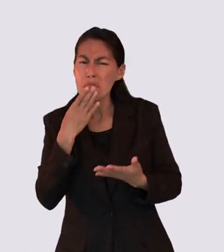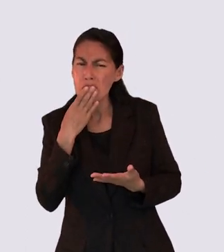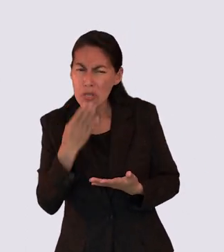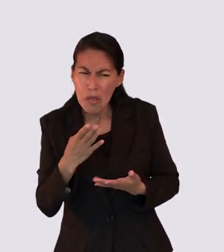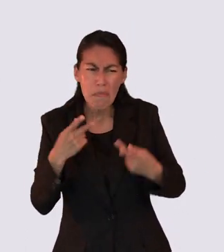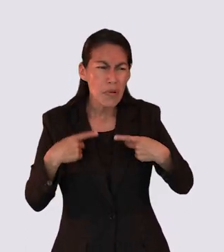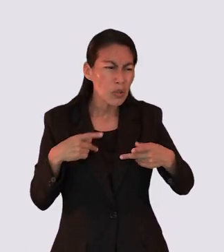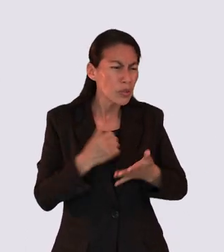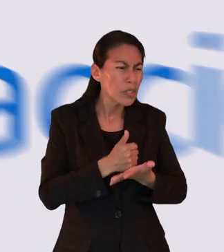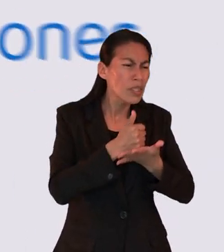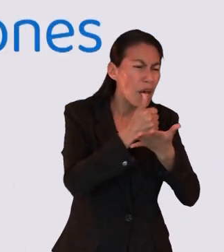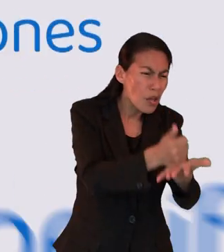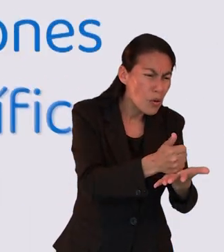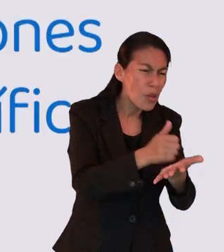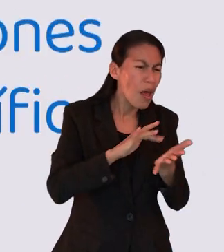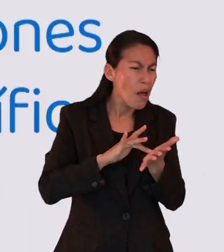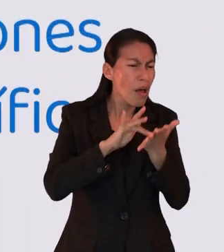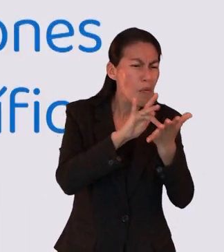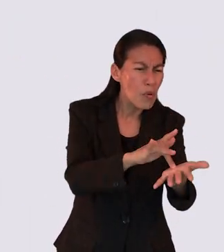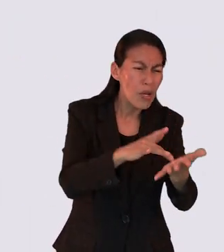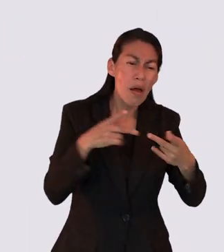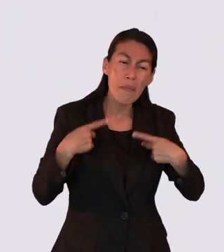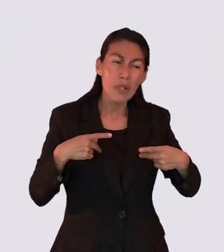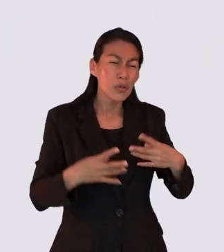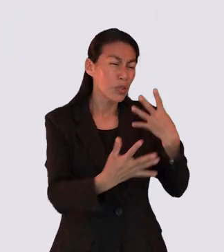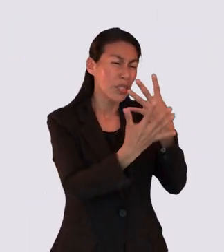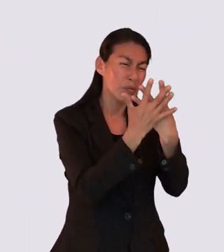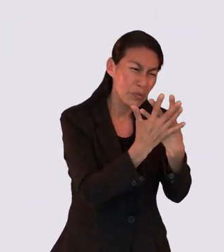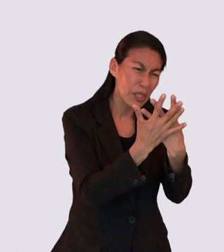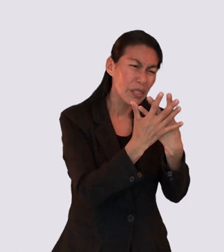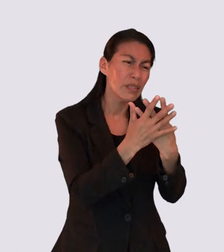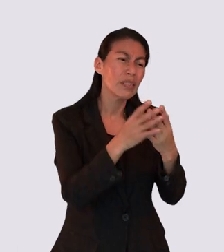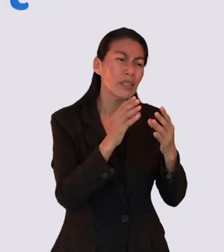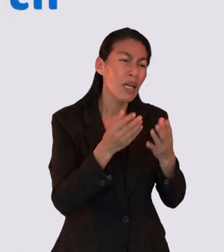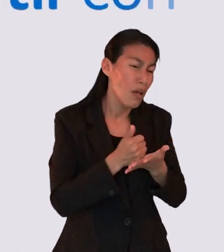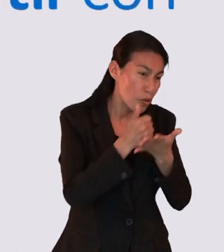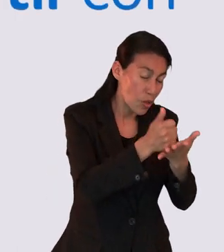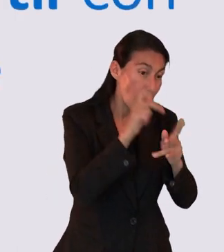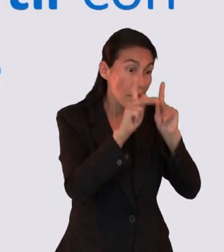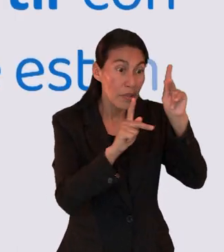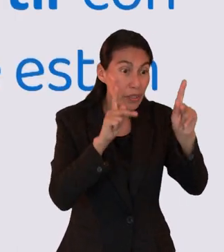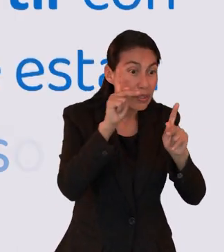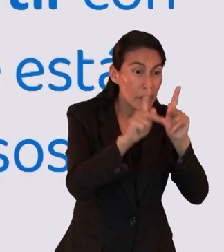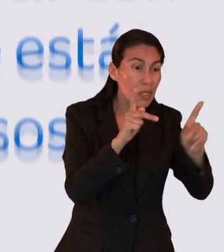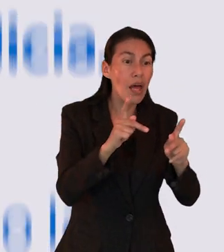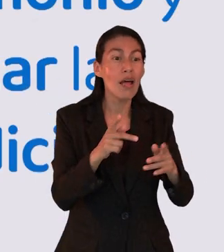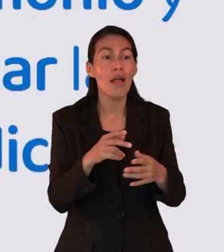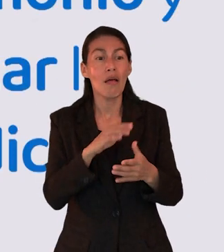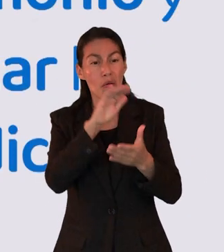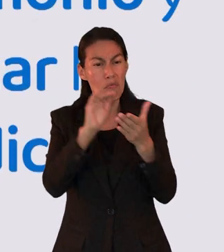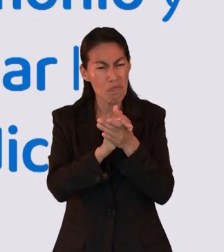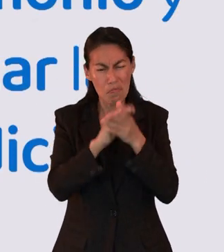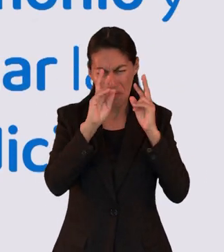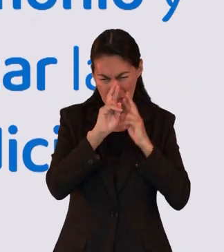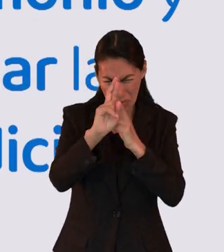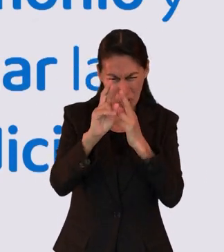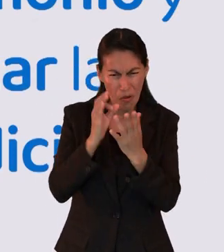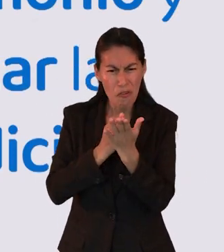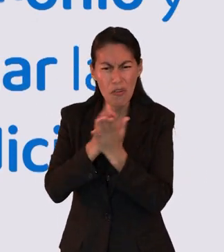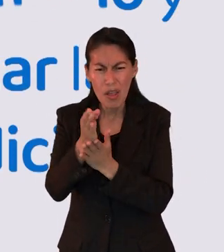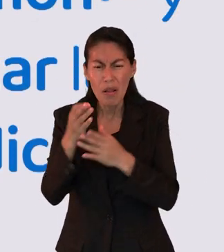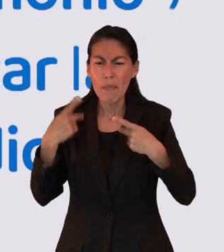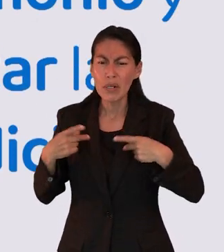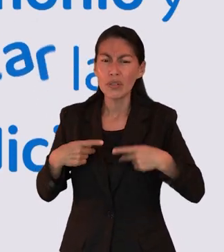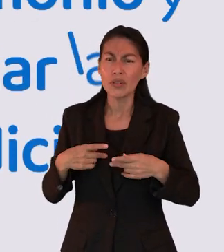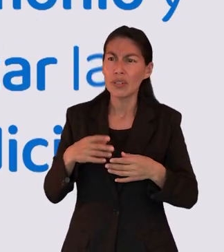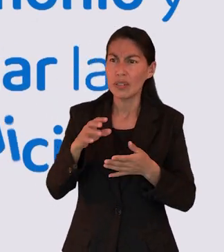Los exhorta a realizar acciones específicas como la hospitalidad, compartir con los que están presos, practicar la fidelidad en el